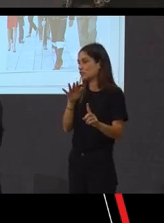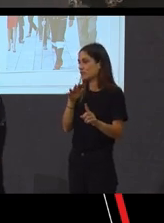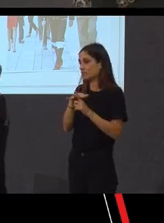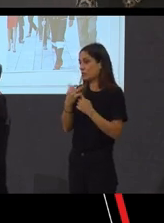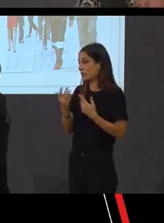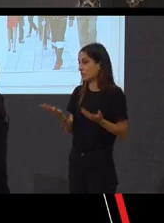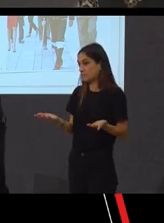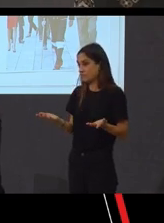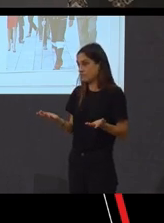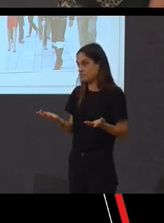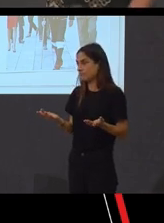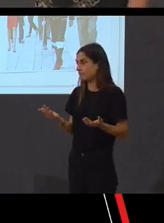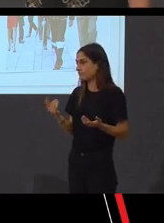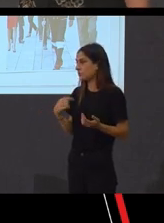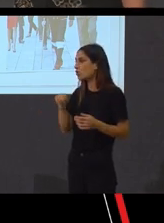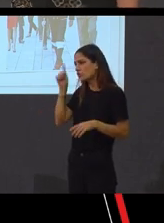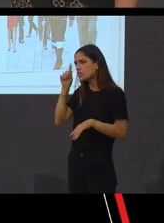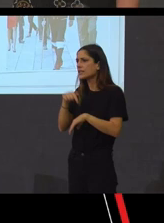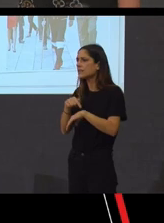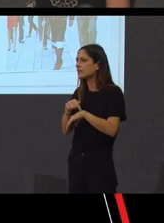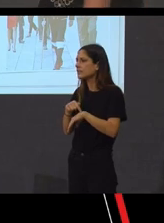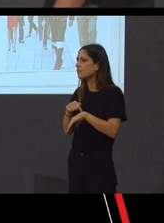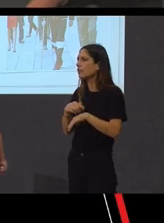Siga que nos queda tempo, María que non o sei.